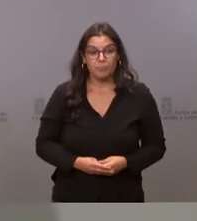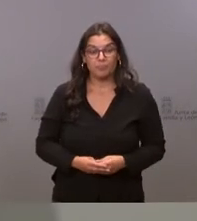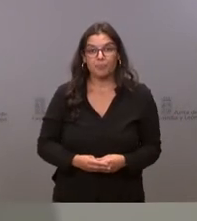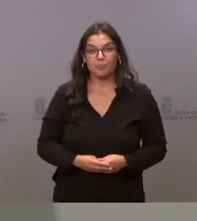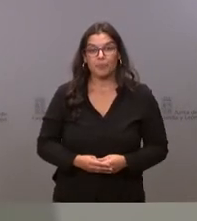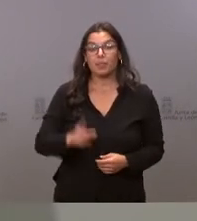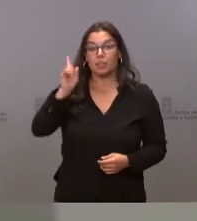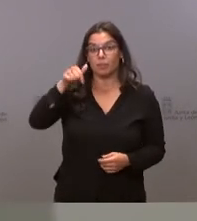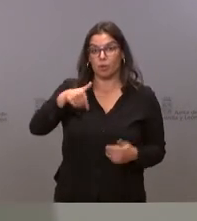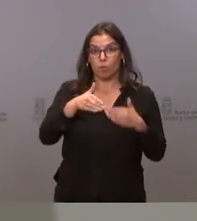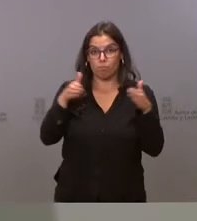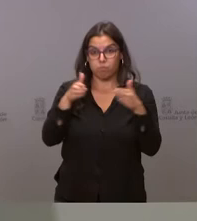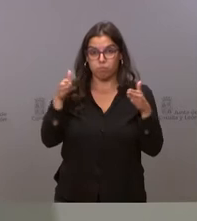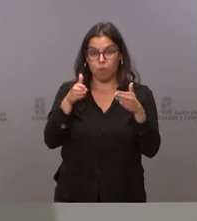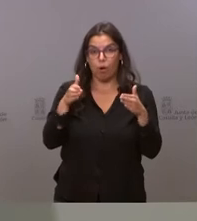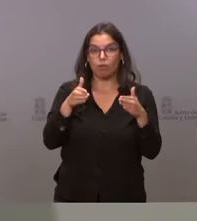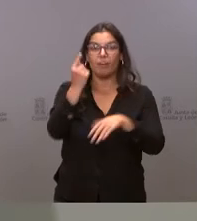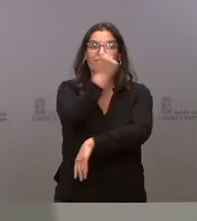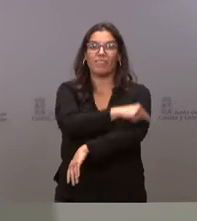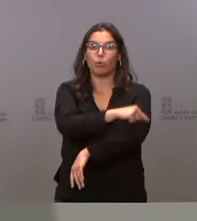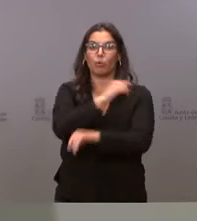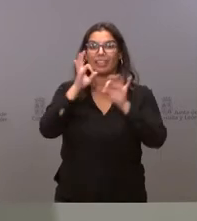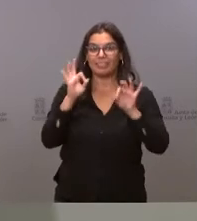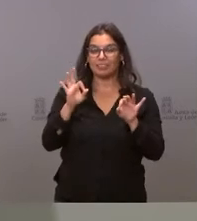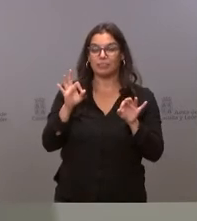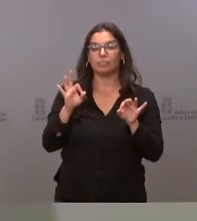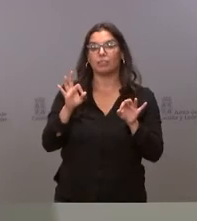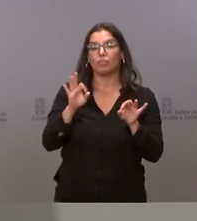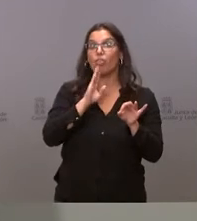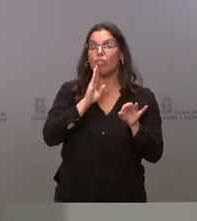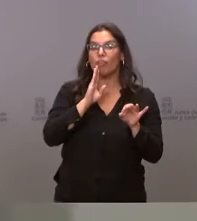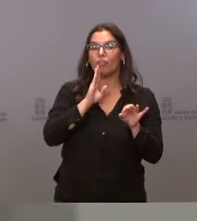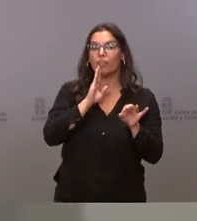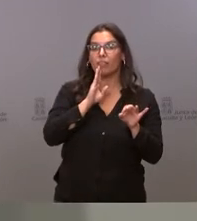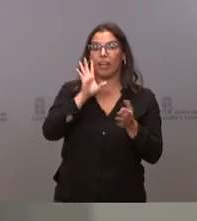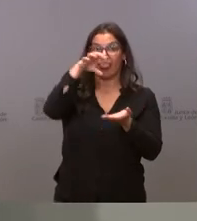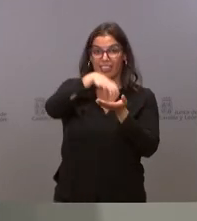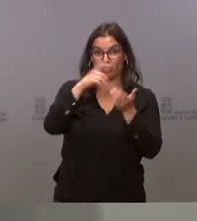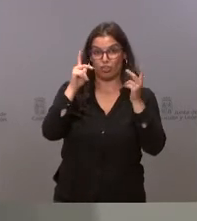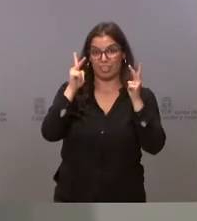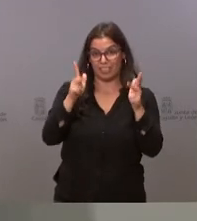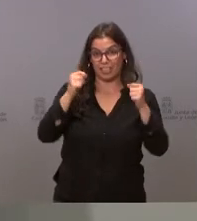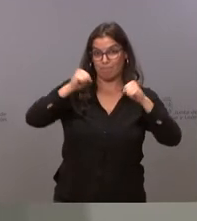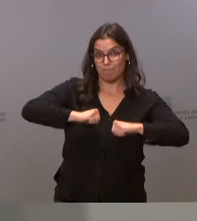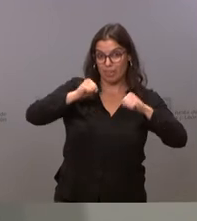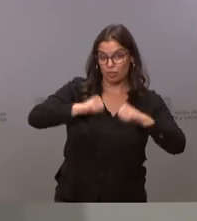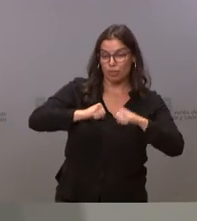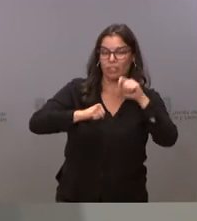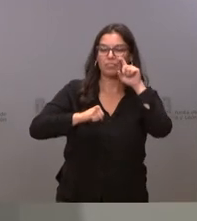comenzado hoy la vacunación de los centros de las instituciones de personas mayores, de los mayores